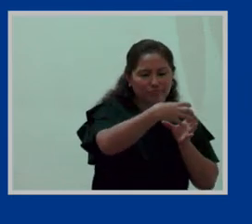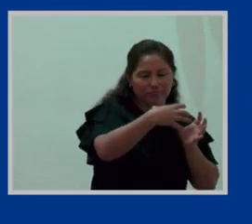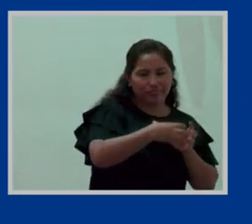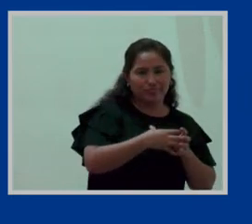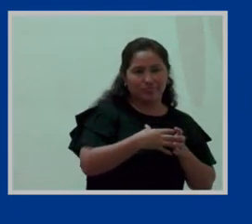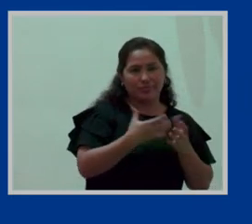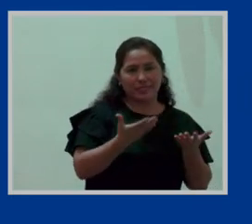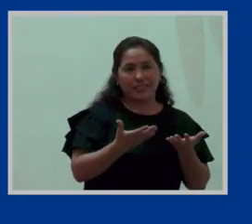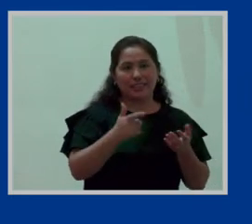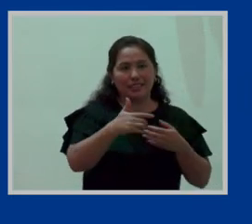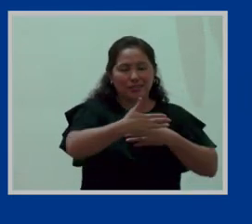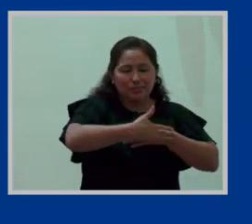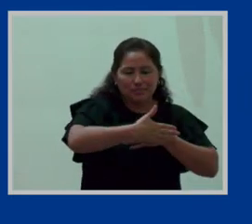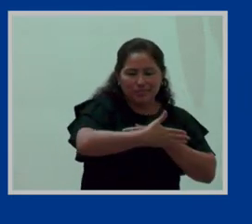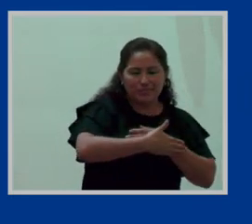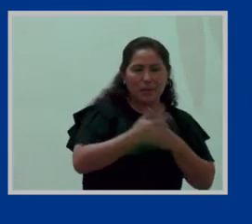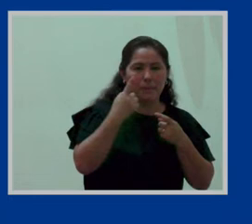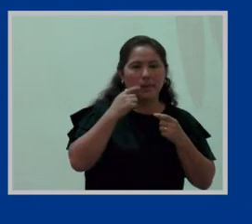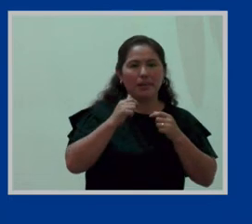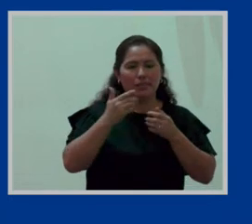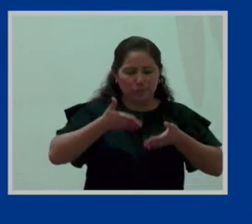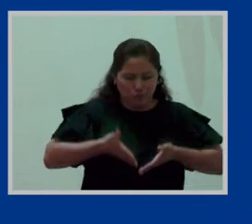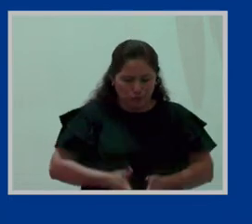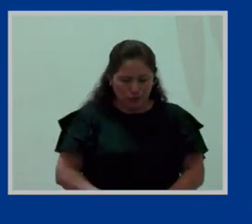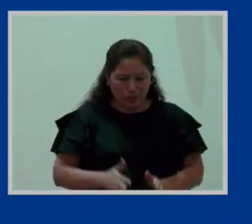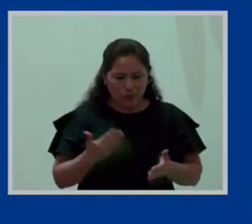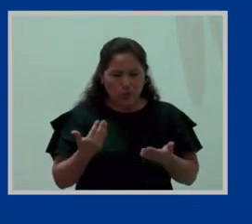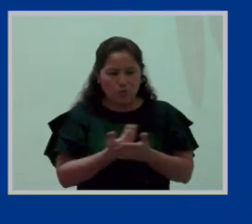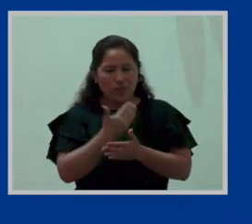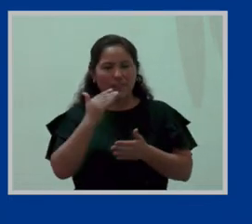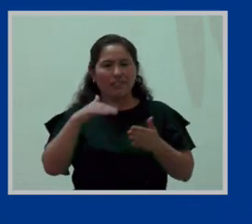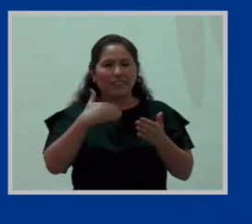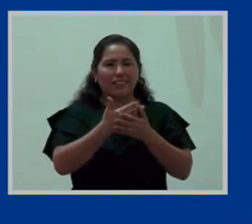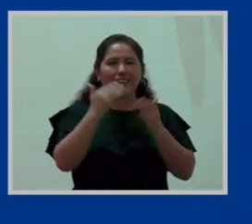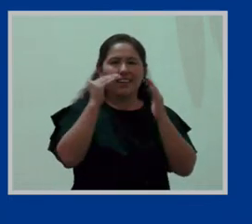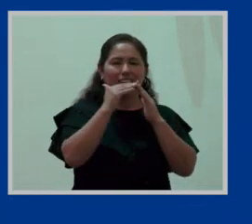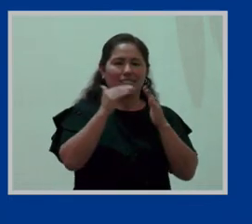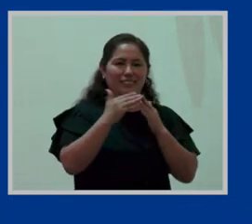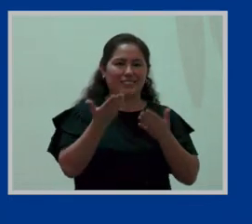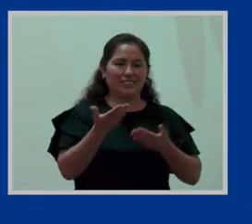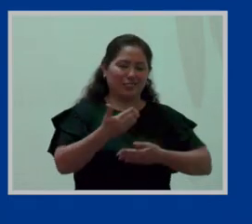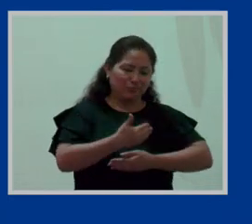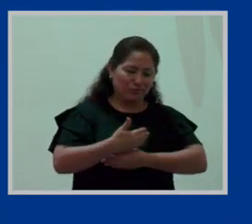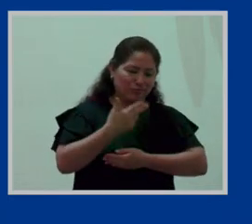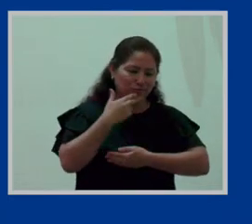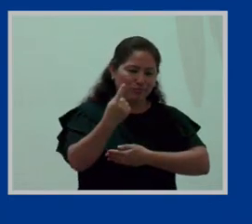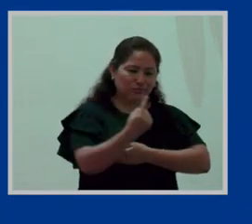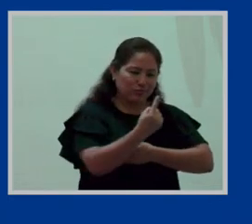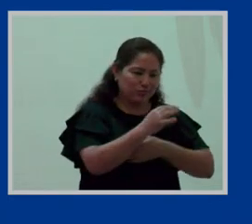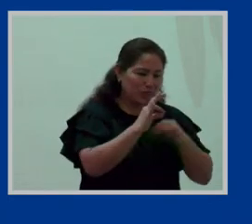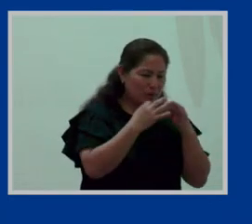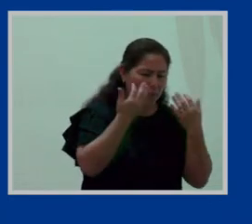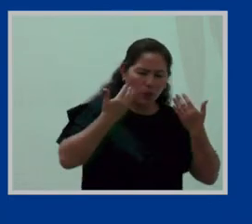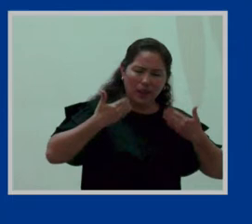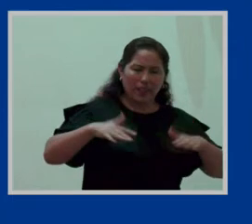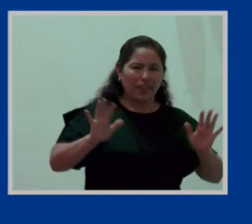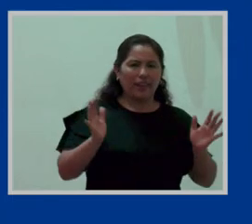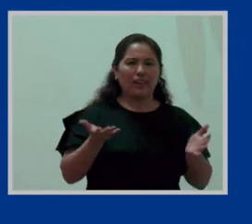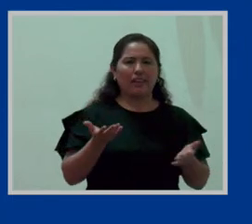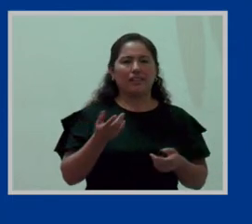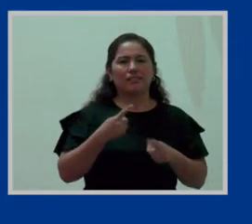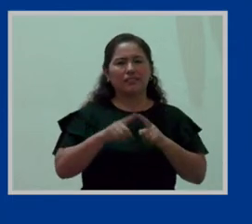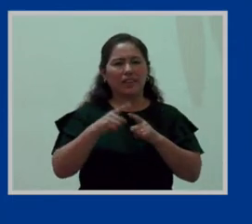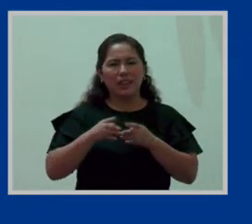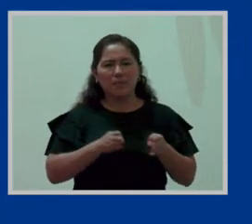este apego para con el nuevo ser que ha llegado a ese seno familiar. Sea cualquiera la